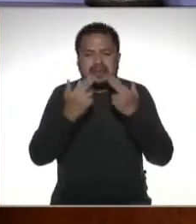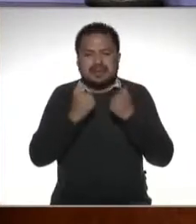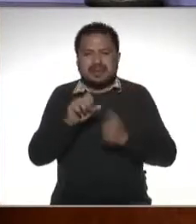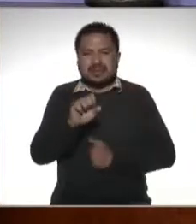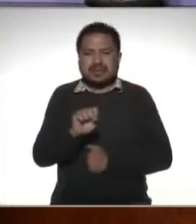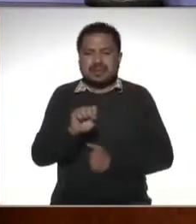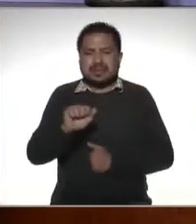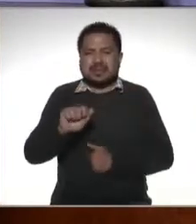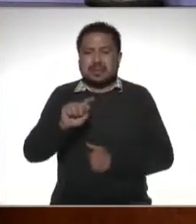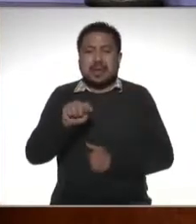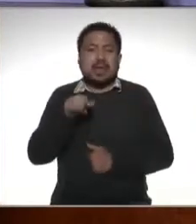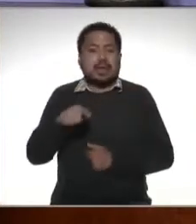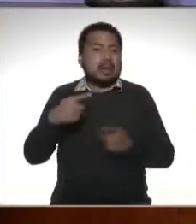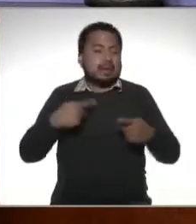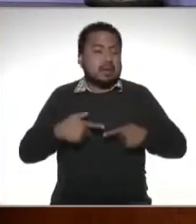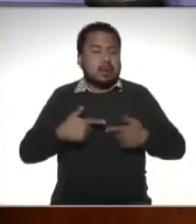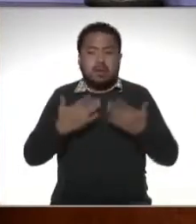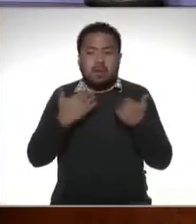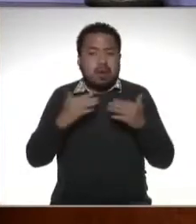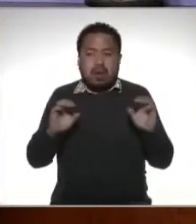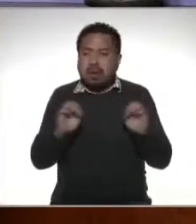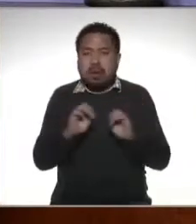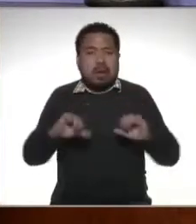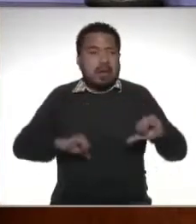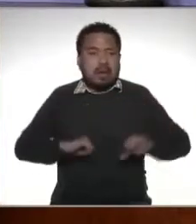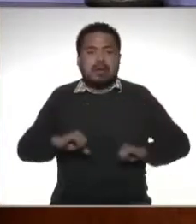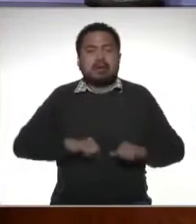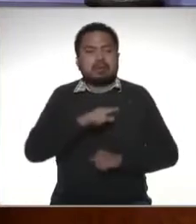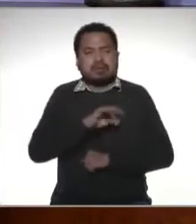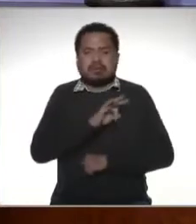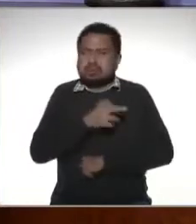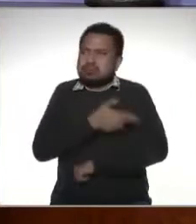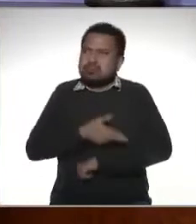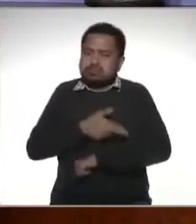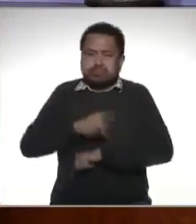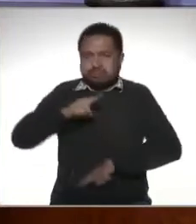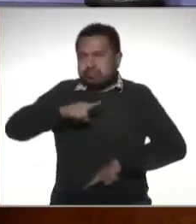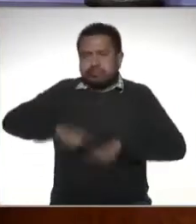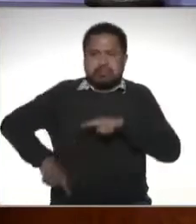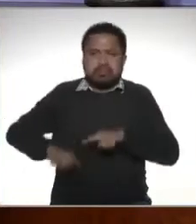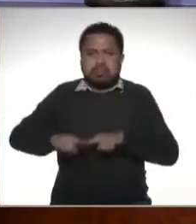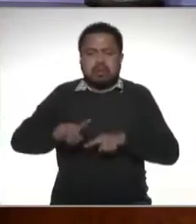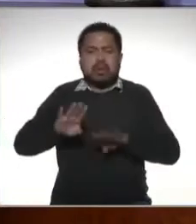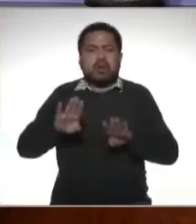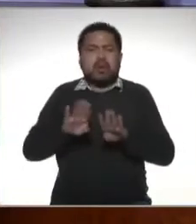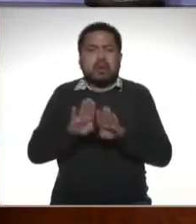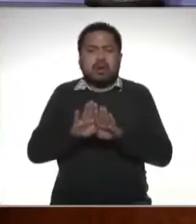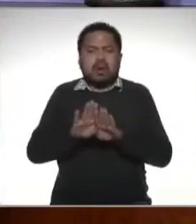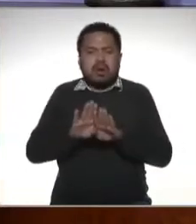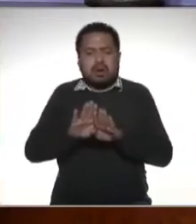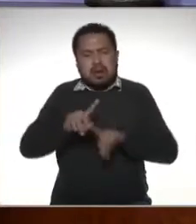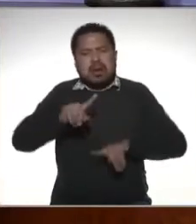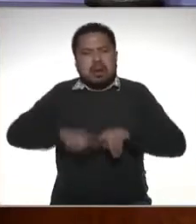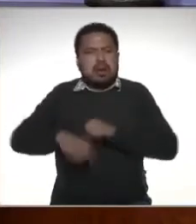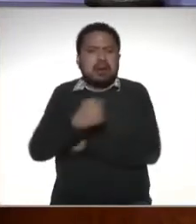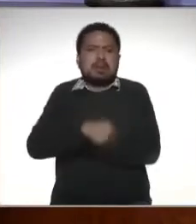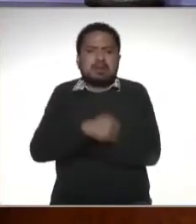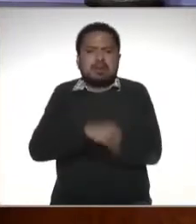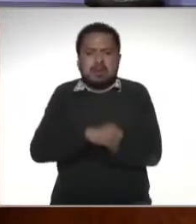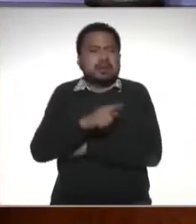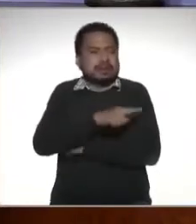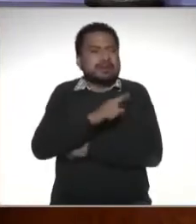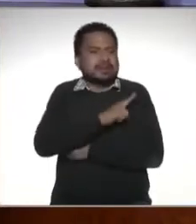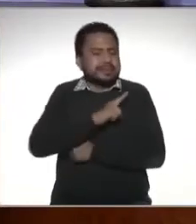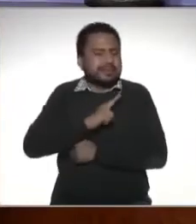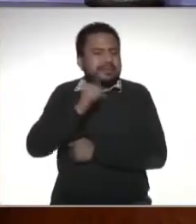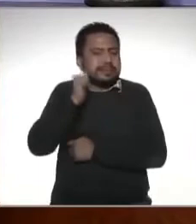donde si un contribuyente no tuvo alguna actividad puede pedir que se dé de baja de manera retroactiva siempre y cuando